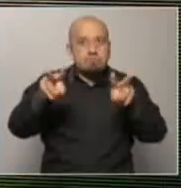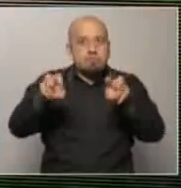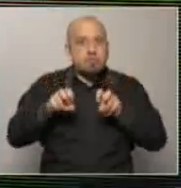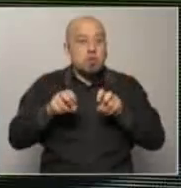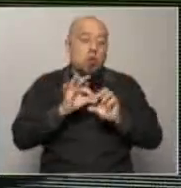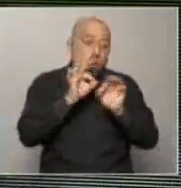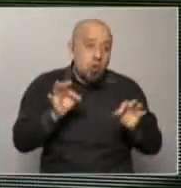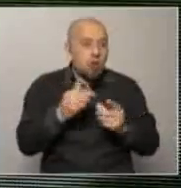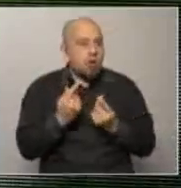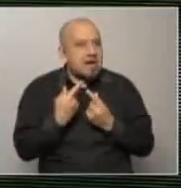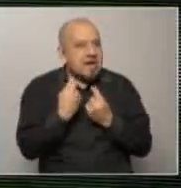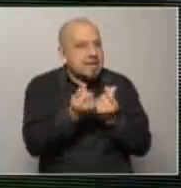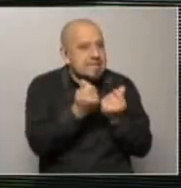menos.